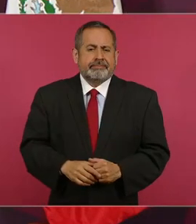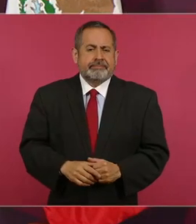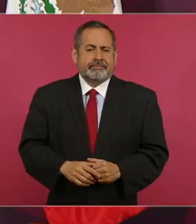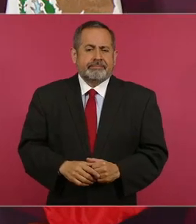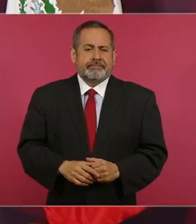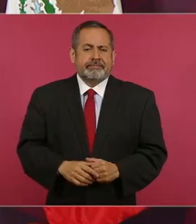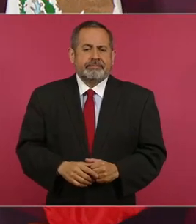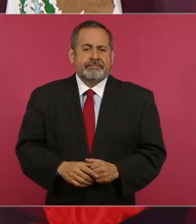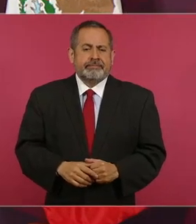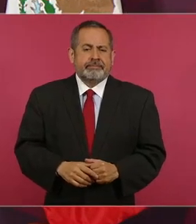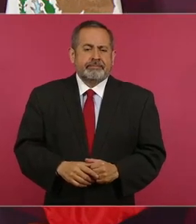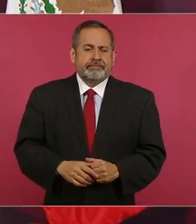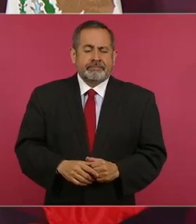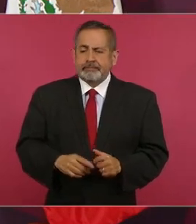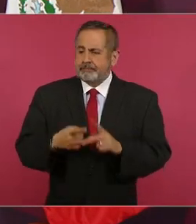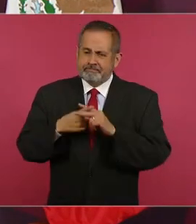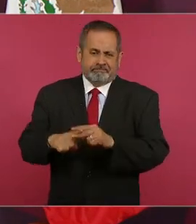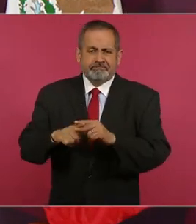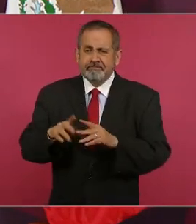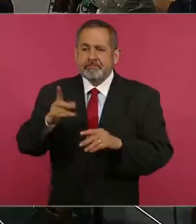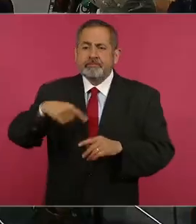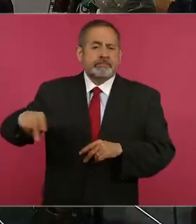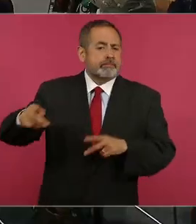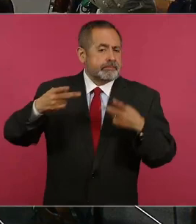Ya se echó a andar el pueblo,